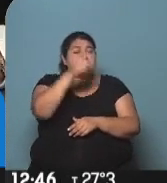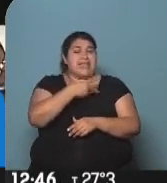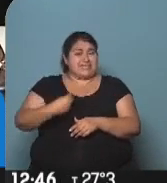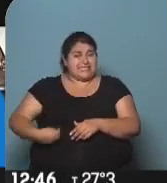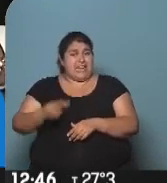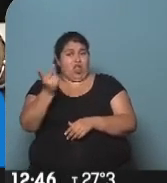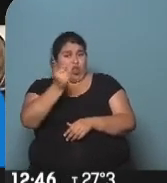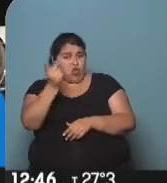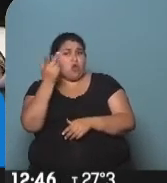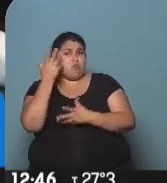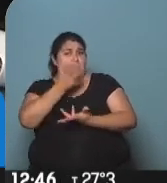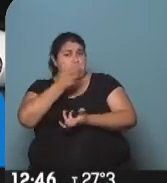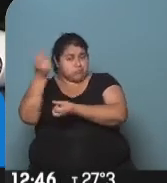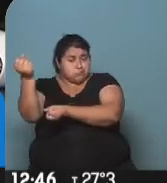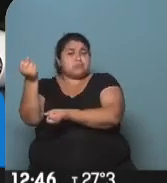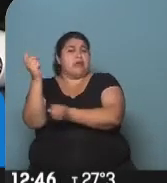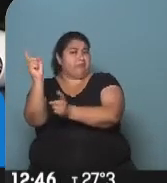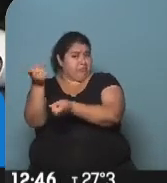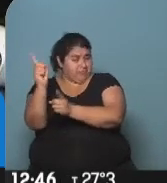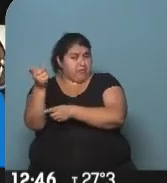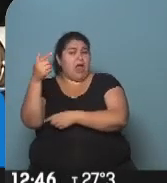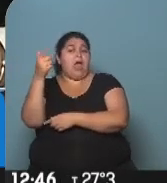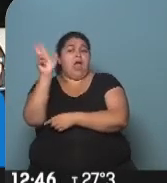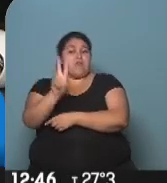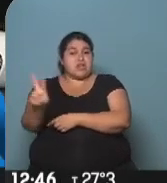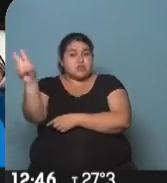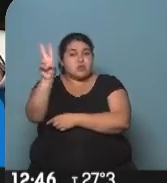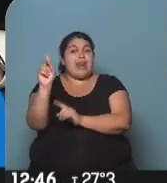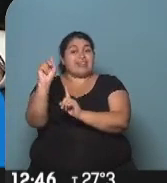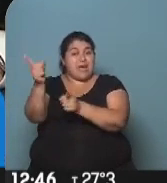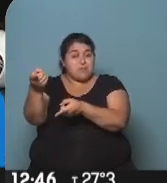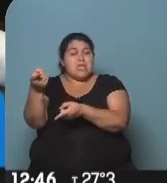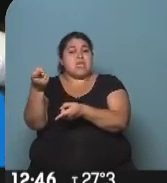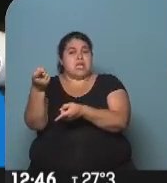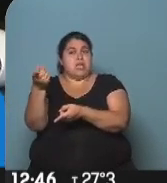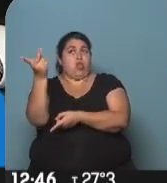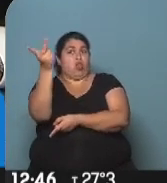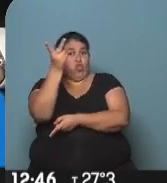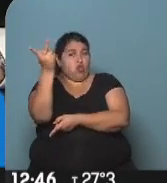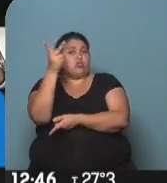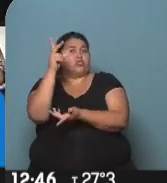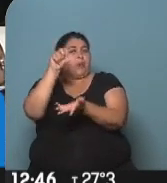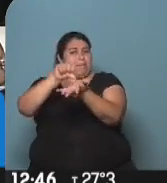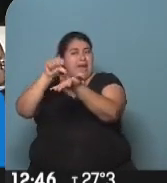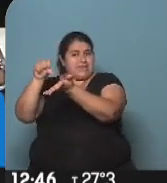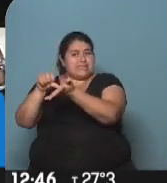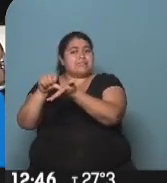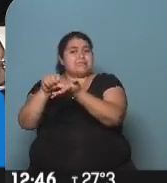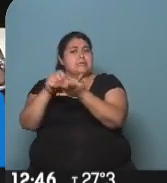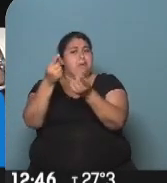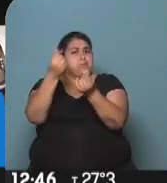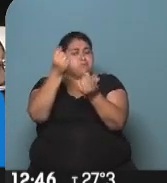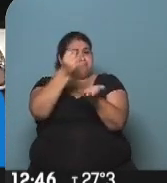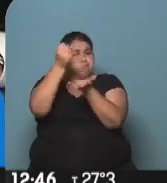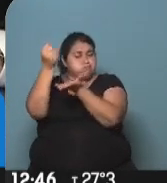frente al apoyo que ellos mantienen en Venezuela. No se olviden que ambos países han hecho una asistencia financiera